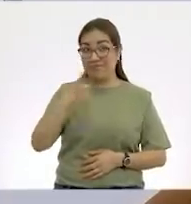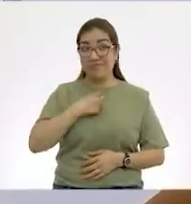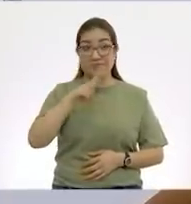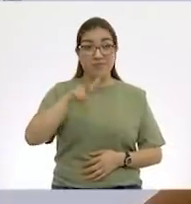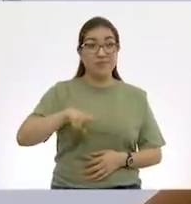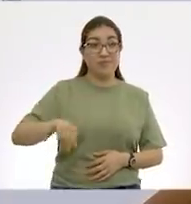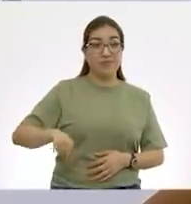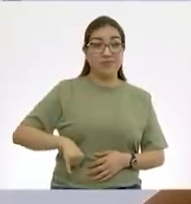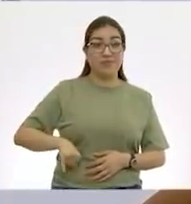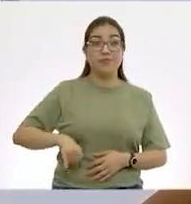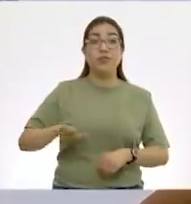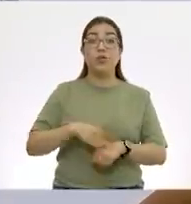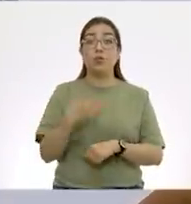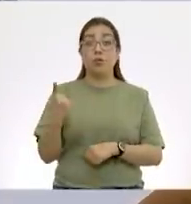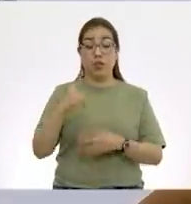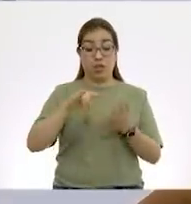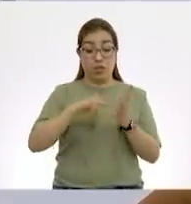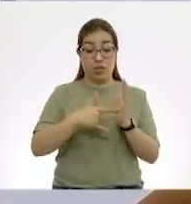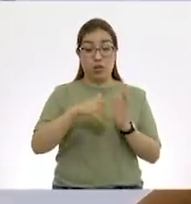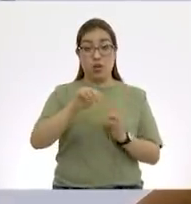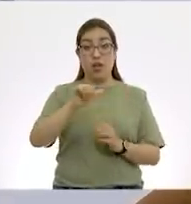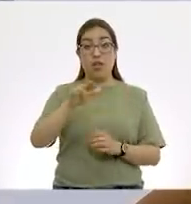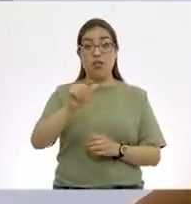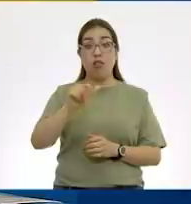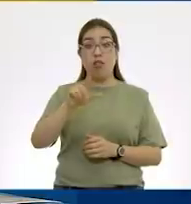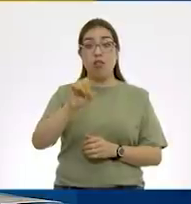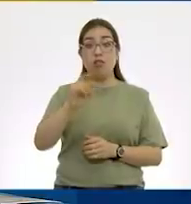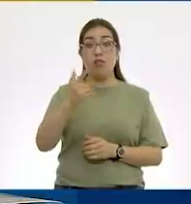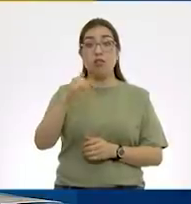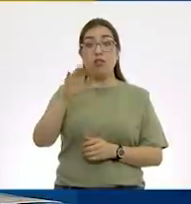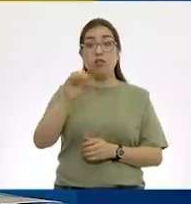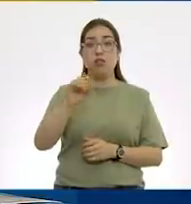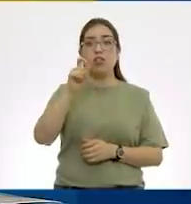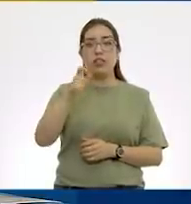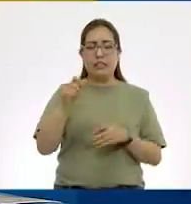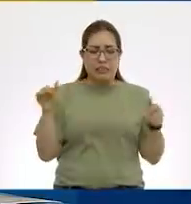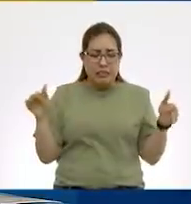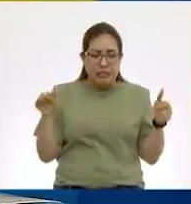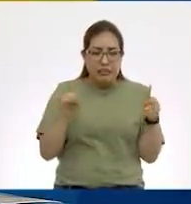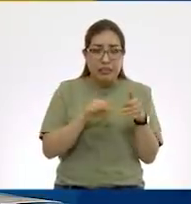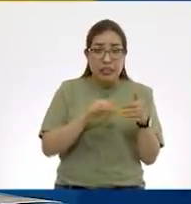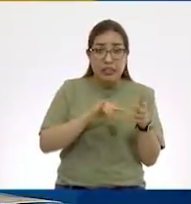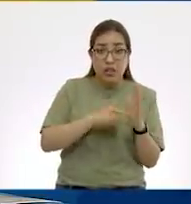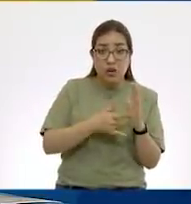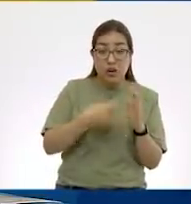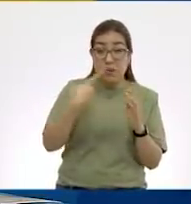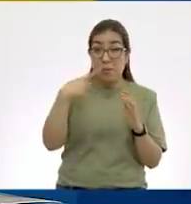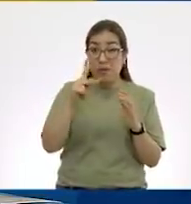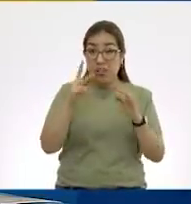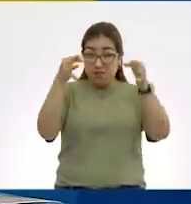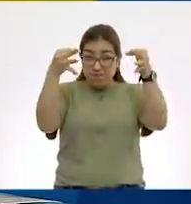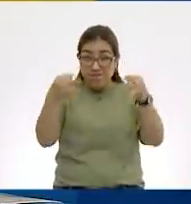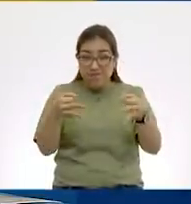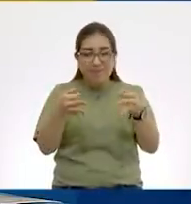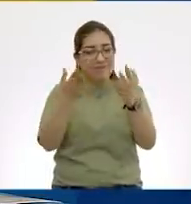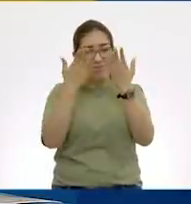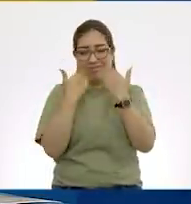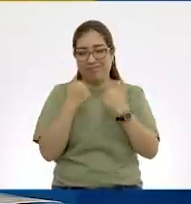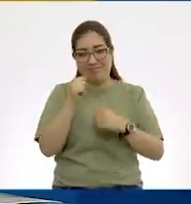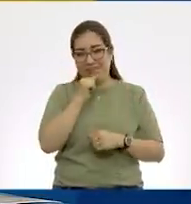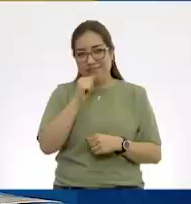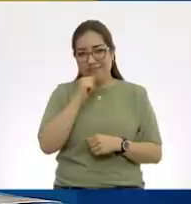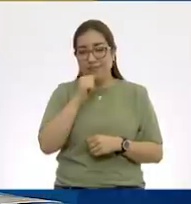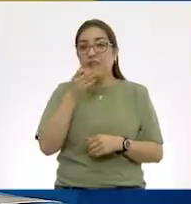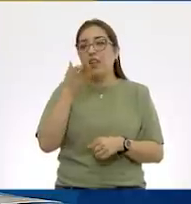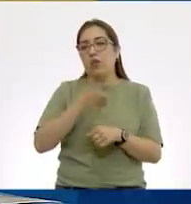el reloj analógico nos aproxima mucho la hora, pero no nos la da exacta. Hoy por hoy ya el reloj